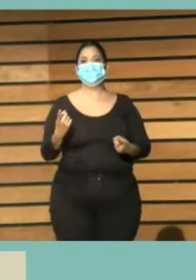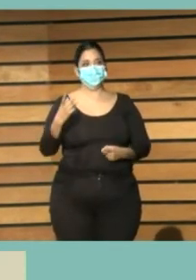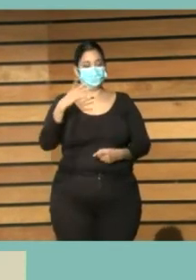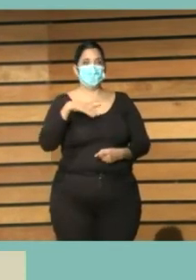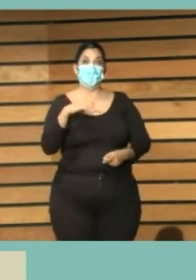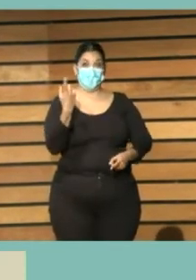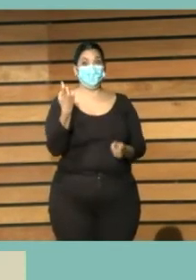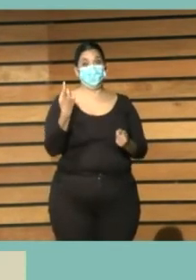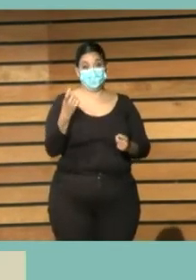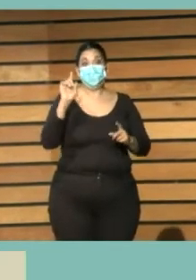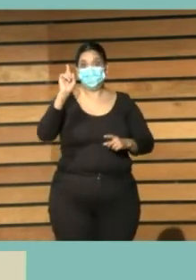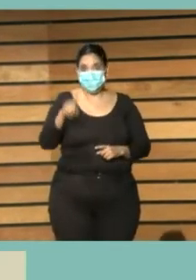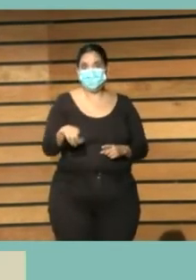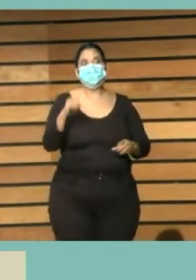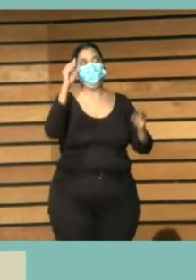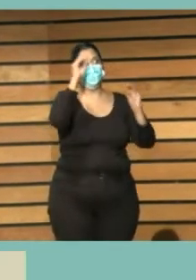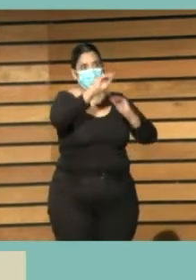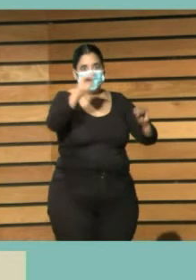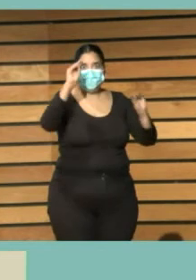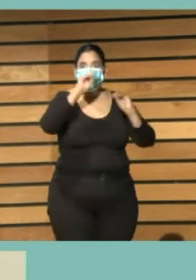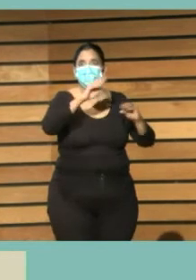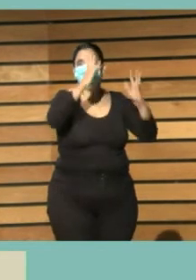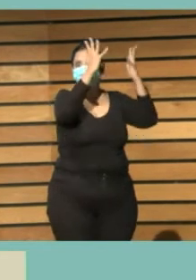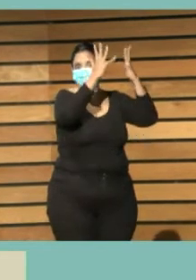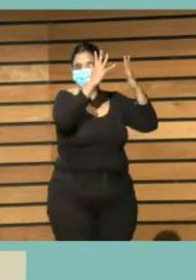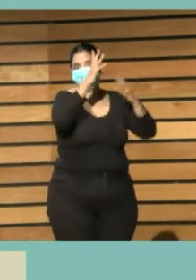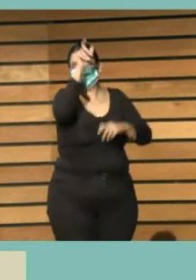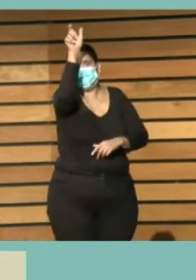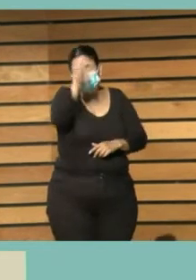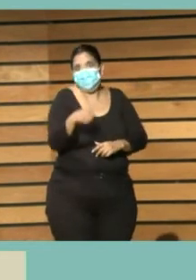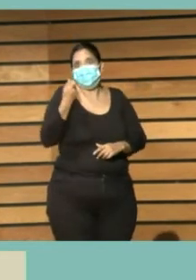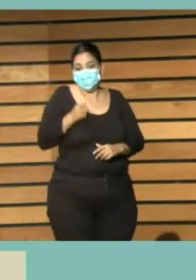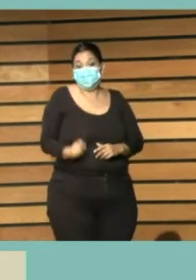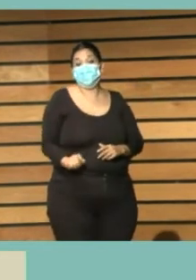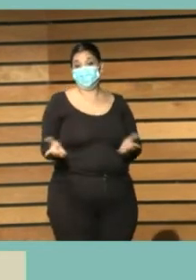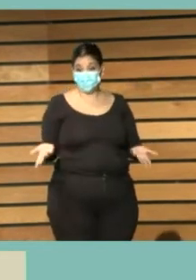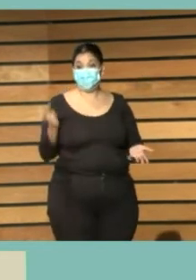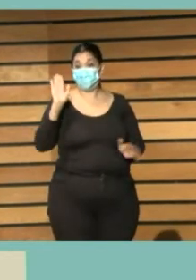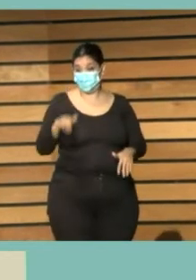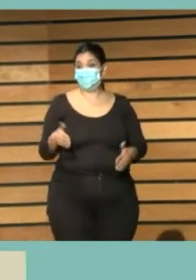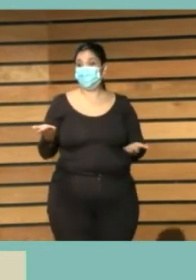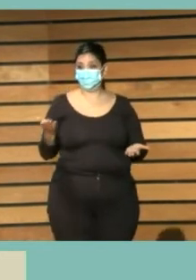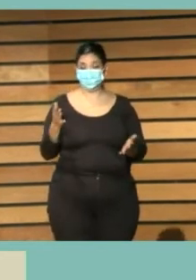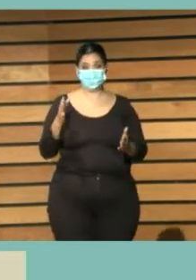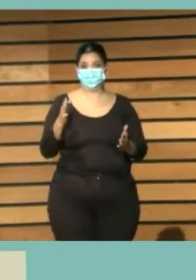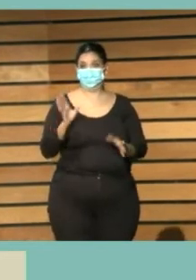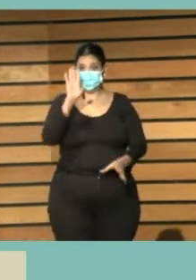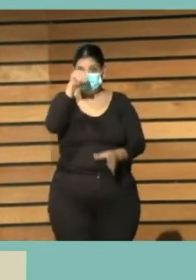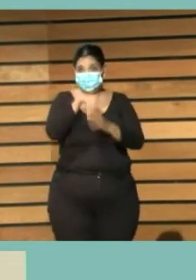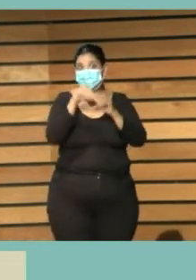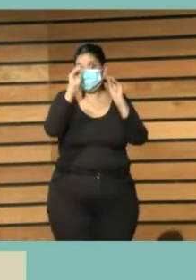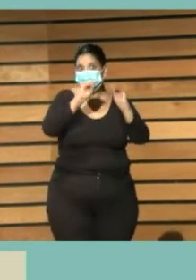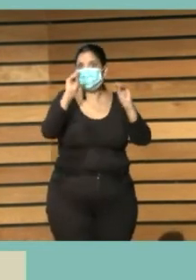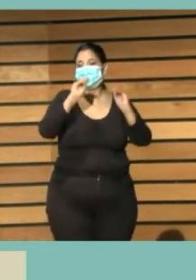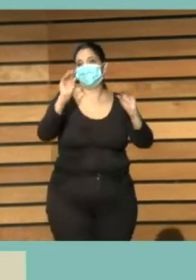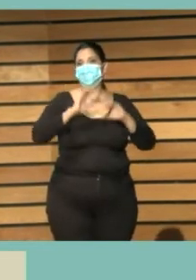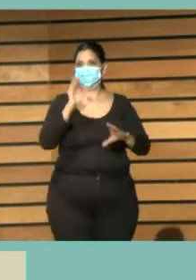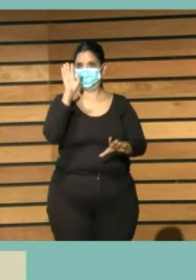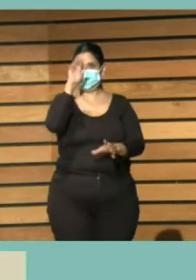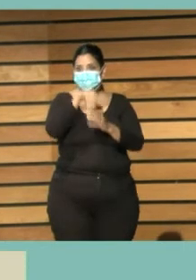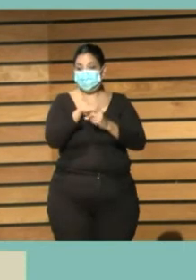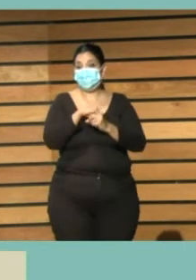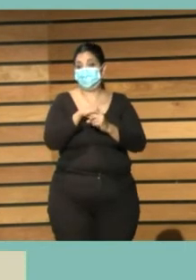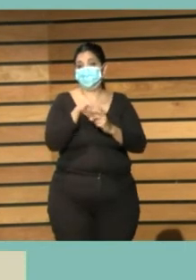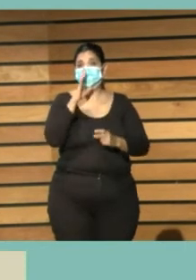aprendizaje de la formación continua del profesional bibliotecario y sobre todo de aquel que como decía antes más solo